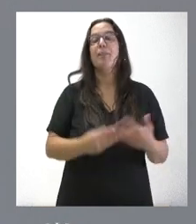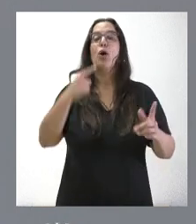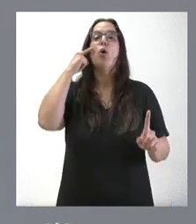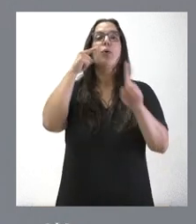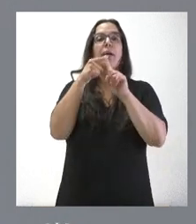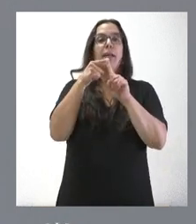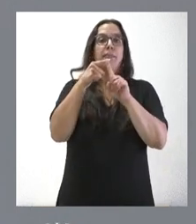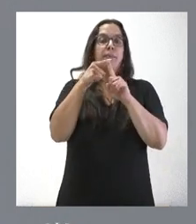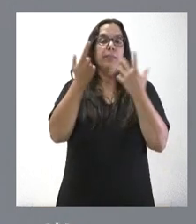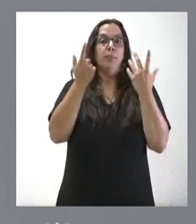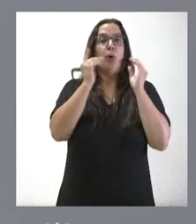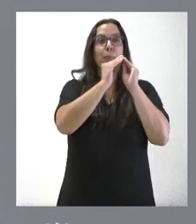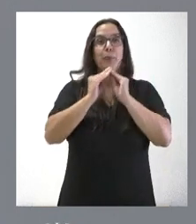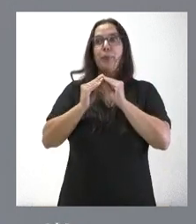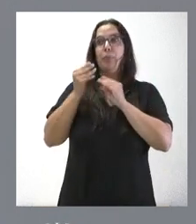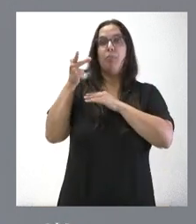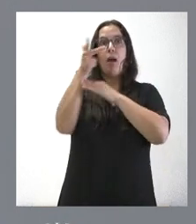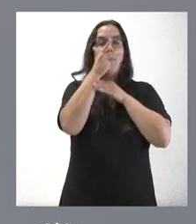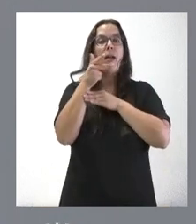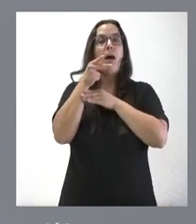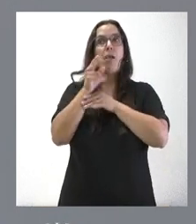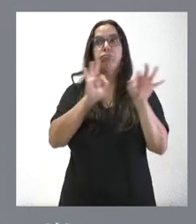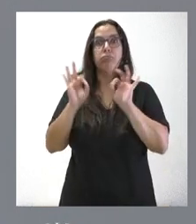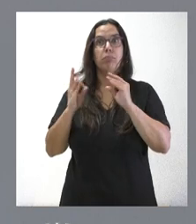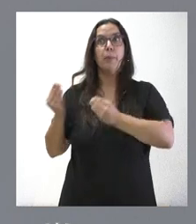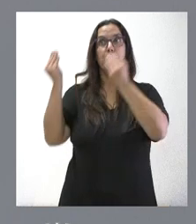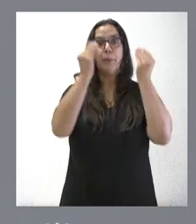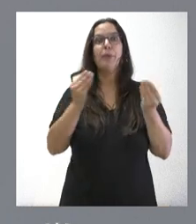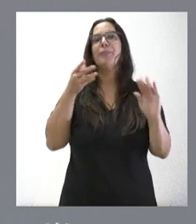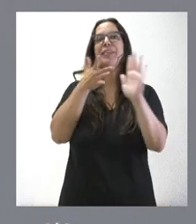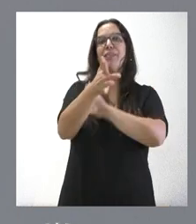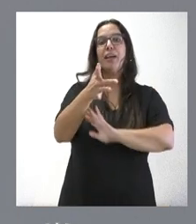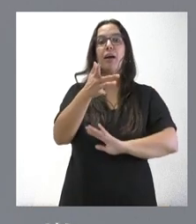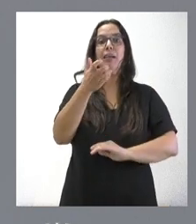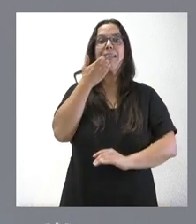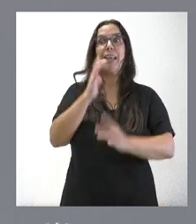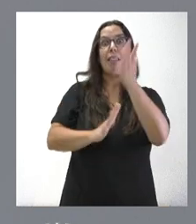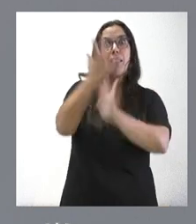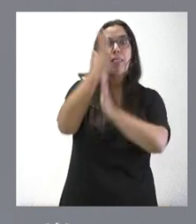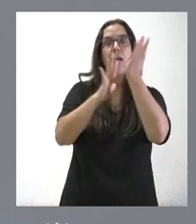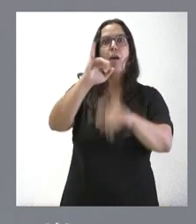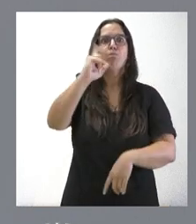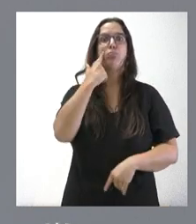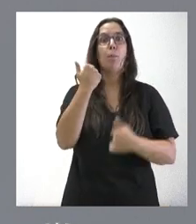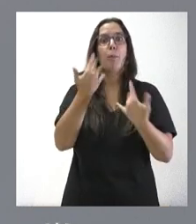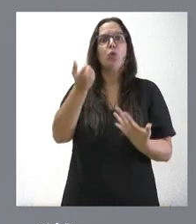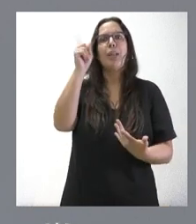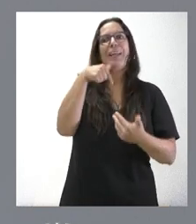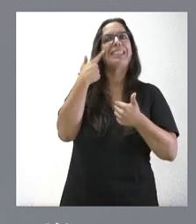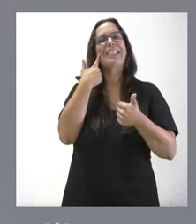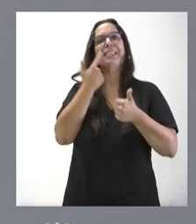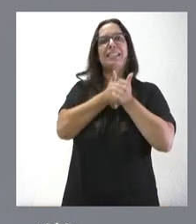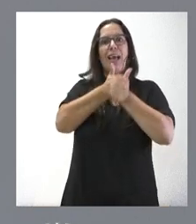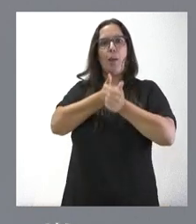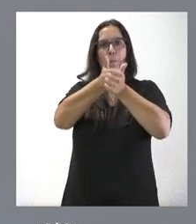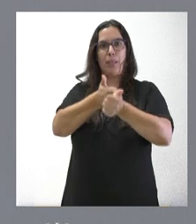de estas infraestructuras es la detección y seguimiento de los incendios mediante cámaras de videovigilancia,